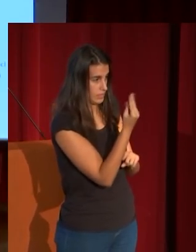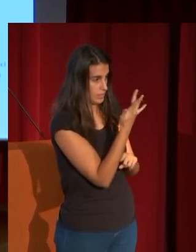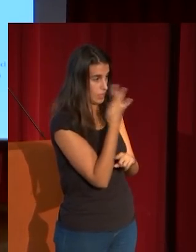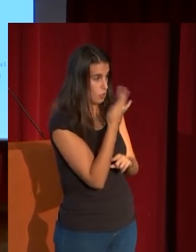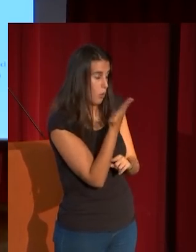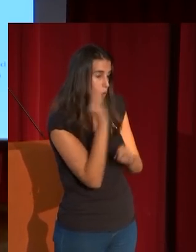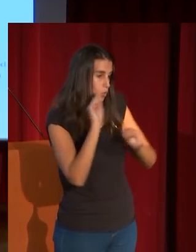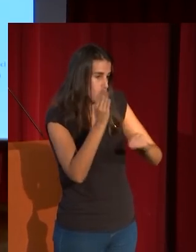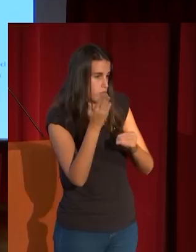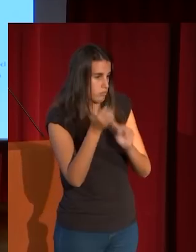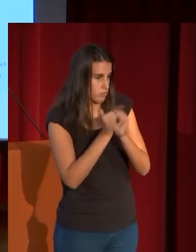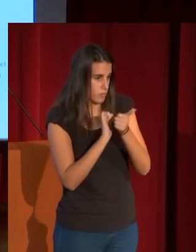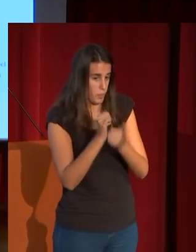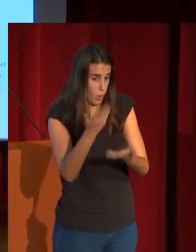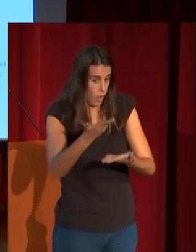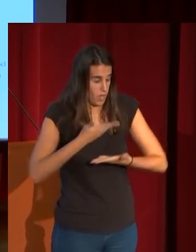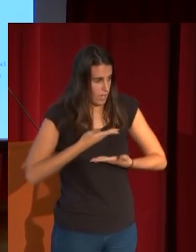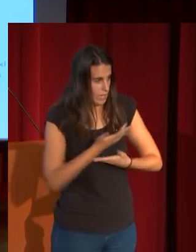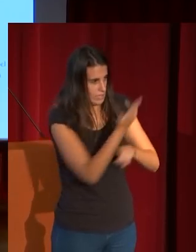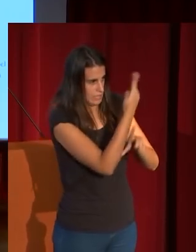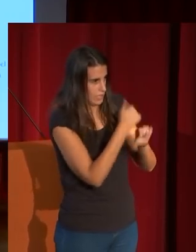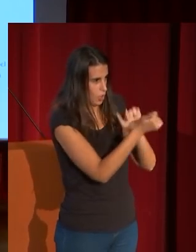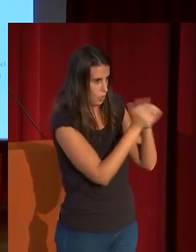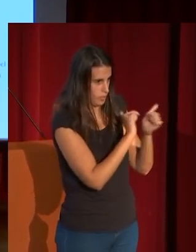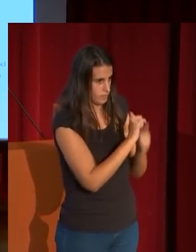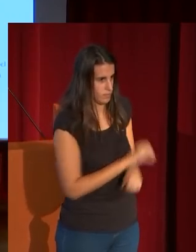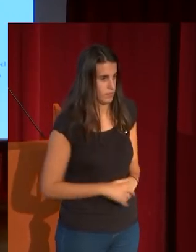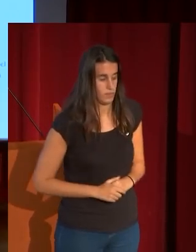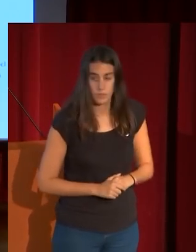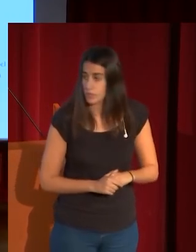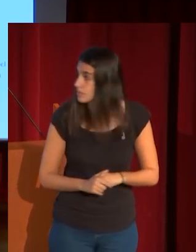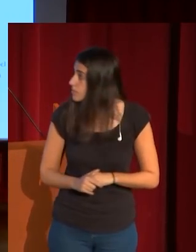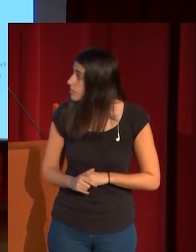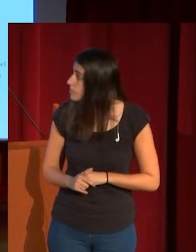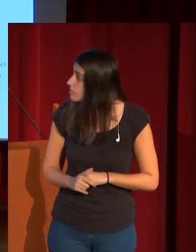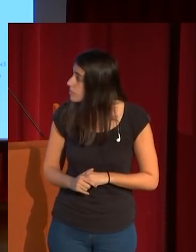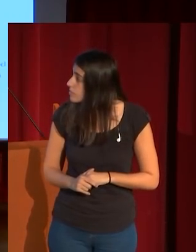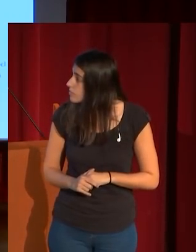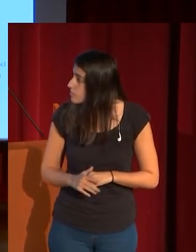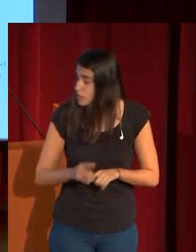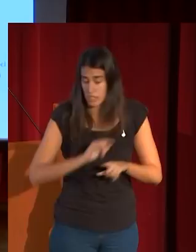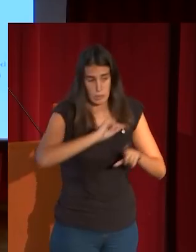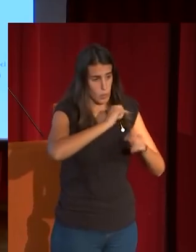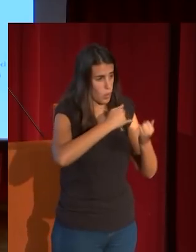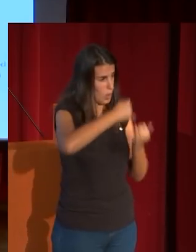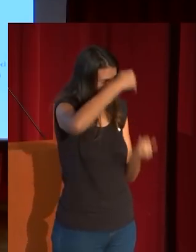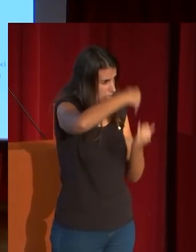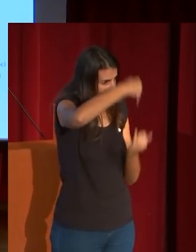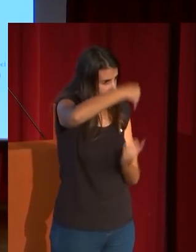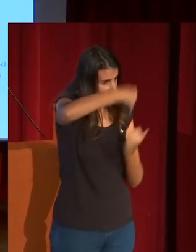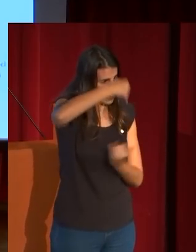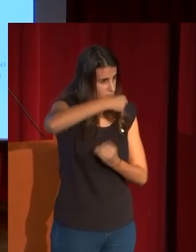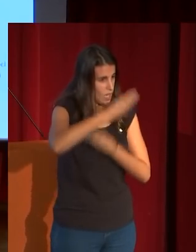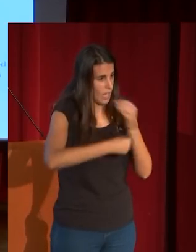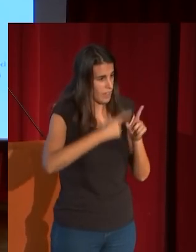de su colección regalada por un amigo que representa otro amigo fíjese estos toques centrífugos de la